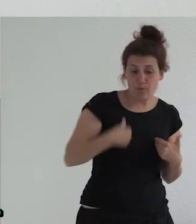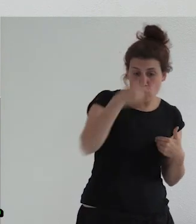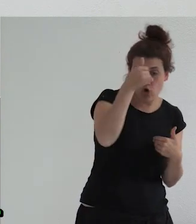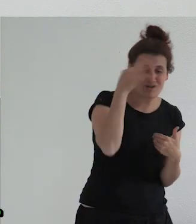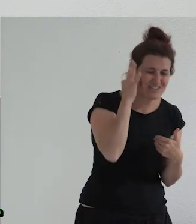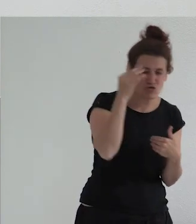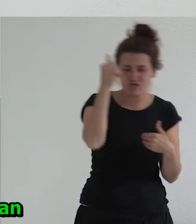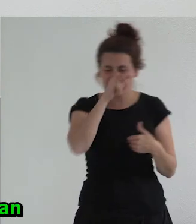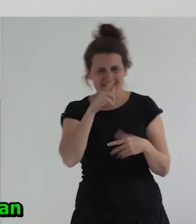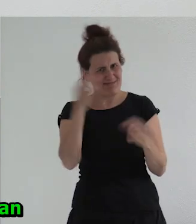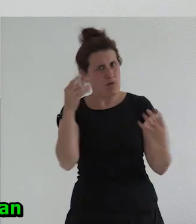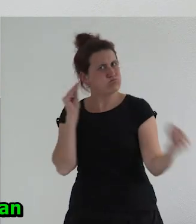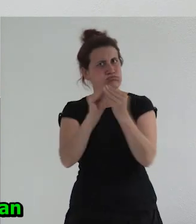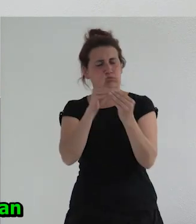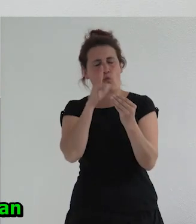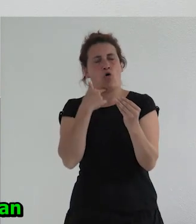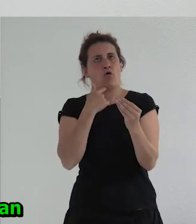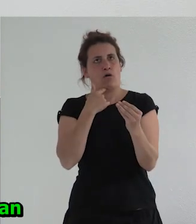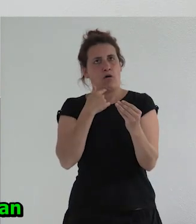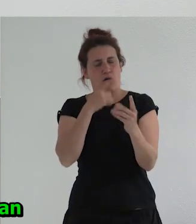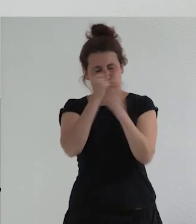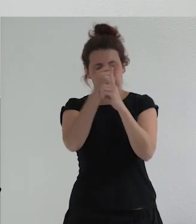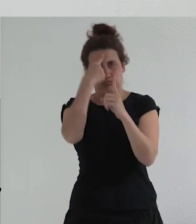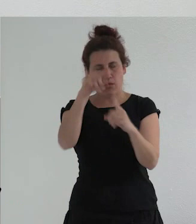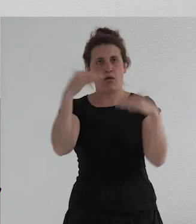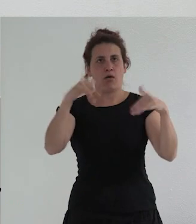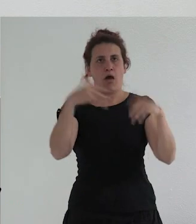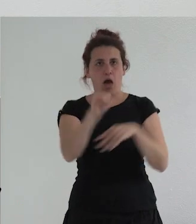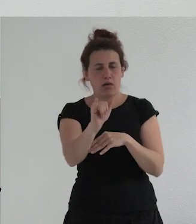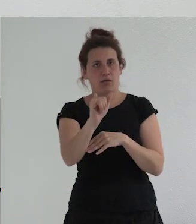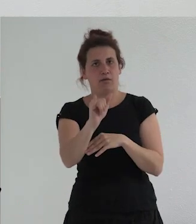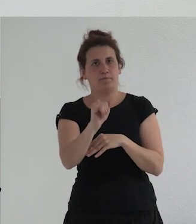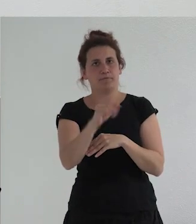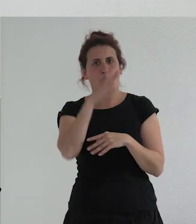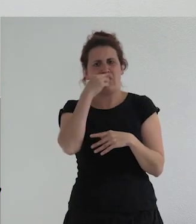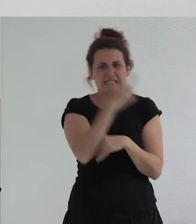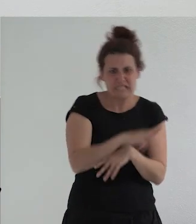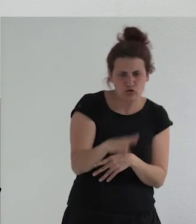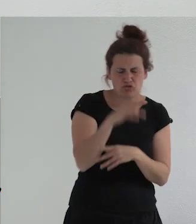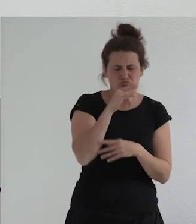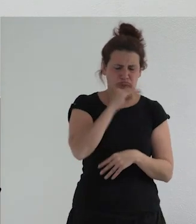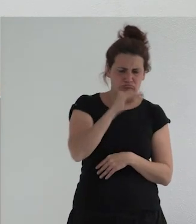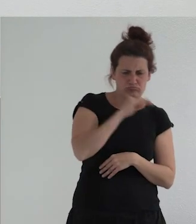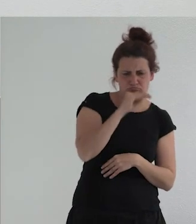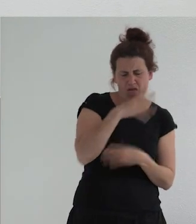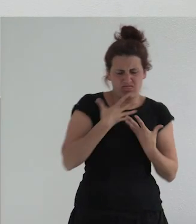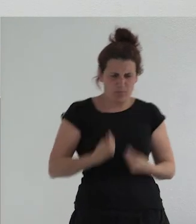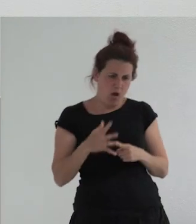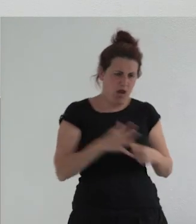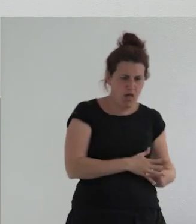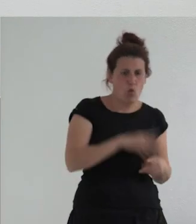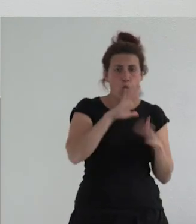confrontarse con eso no solo es una época feliz en la que estos relatos que a veces se presentan de niños que estaban muy tristes muy deprimidos y aislados